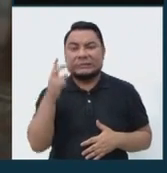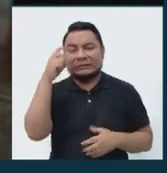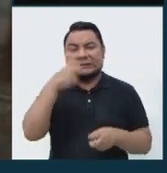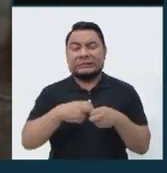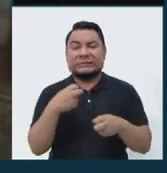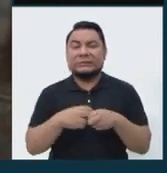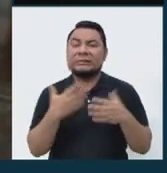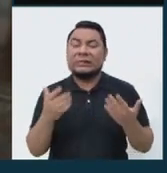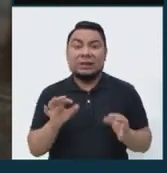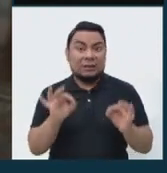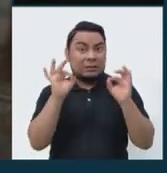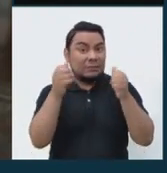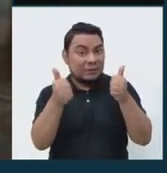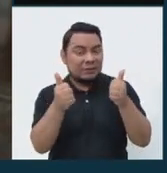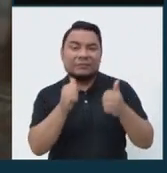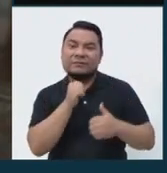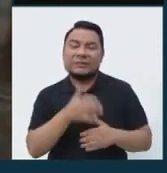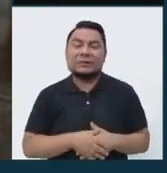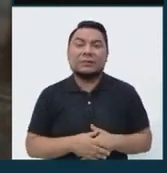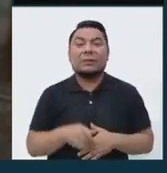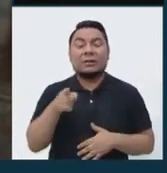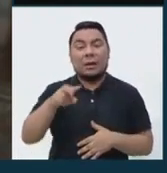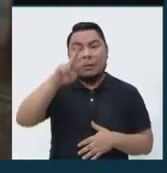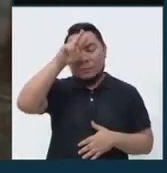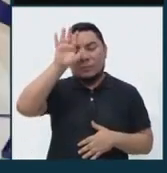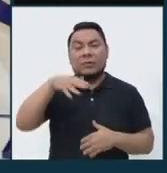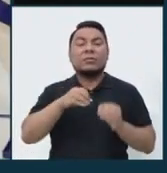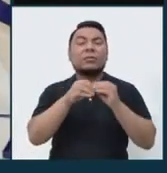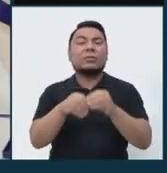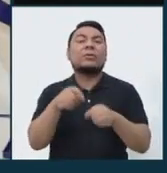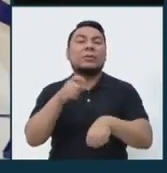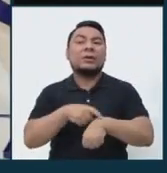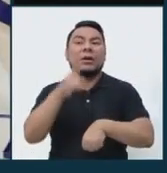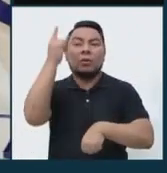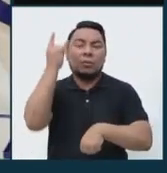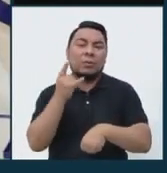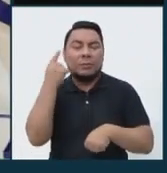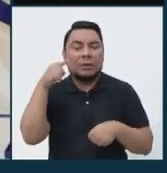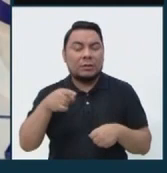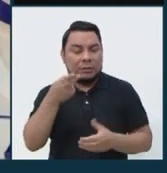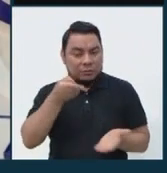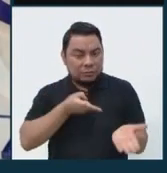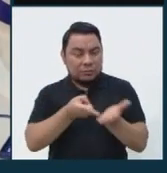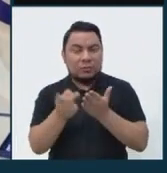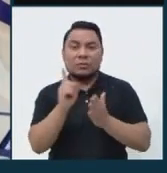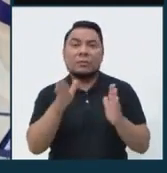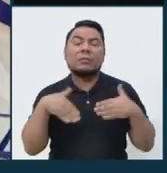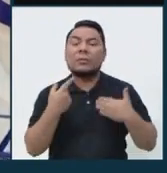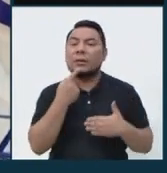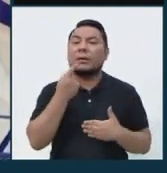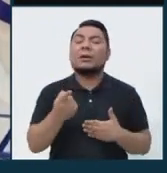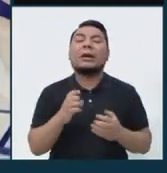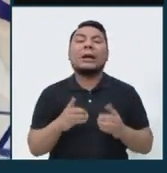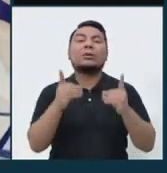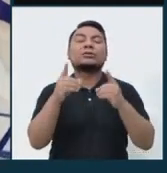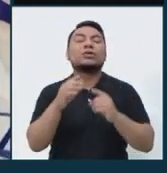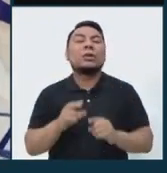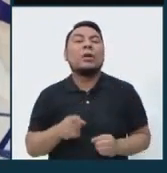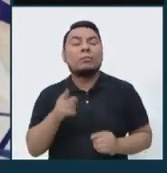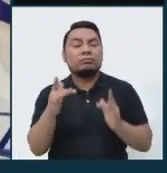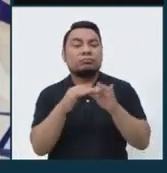llegue con éxito. Nuestro país ha aplicado alternativas de emergencias. Para ser honestos, no se le puede llamar educación virtual.